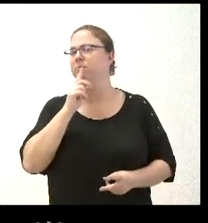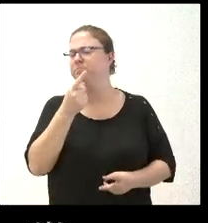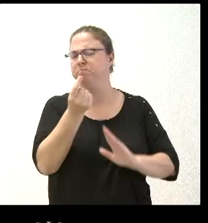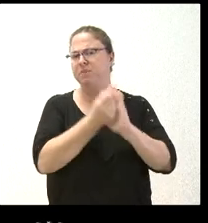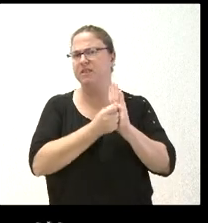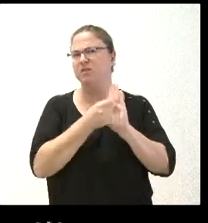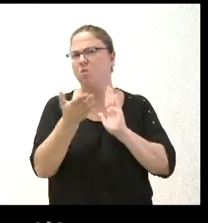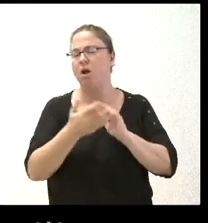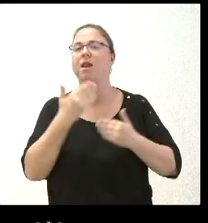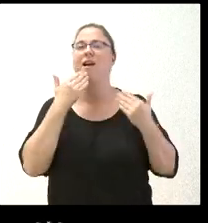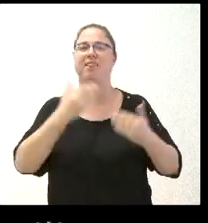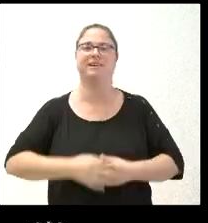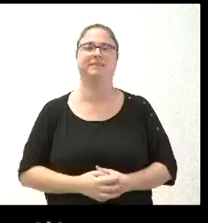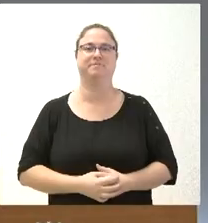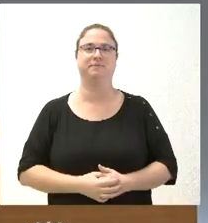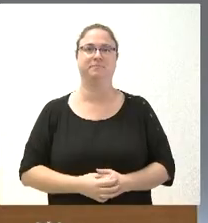al respecto? Gracias